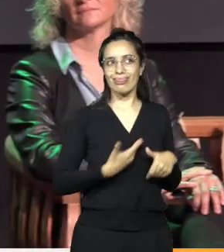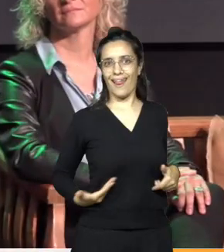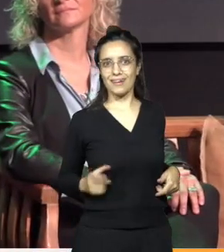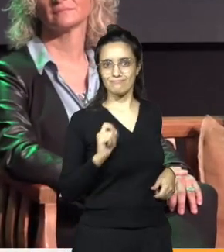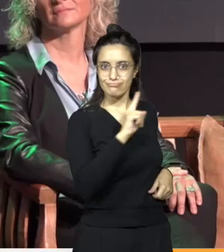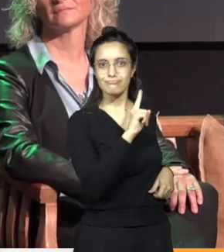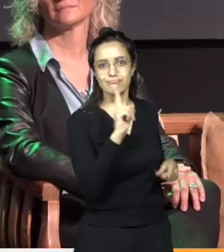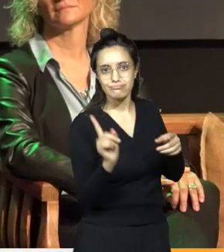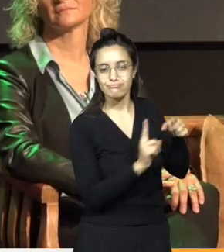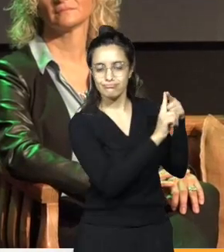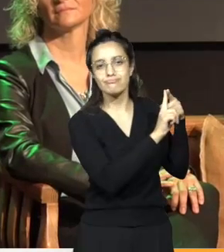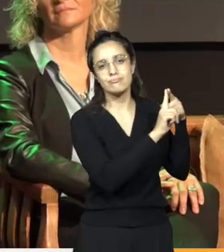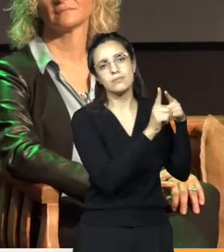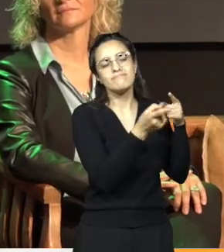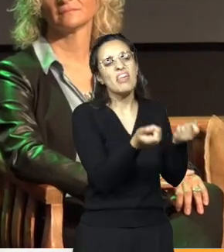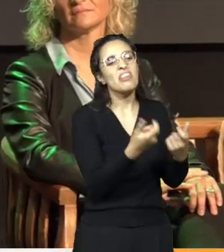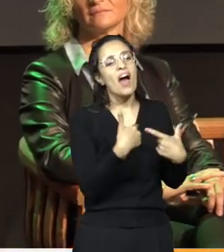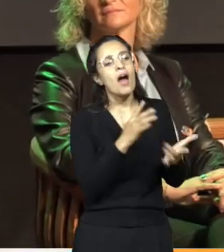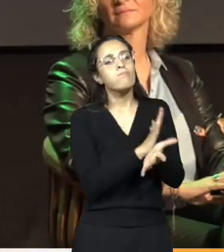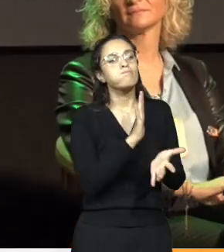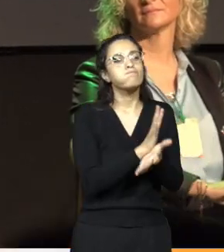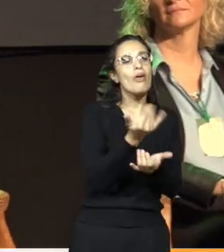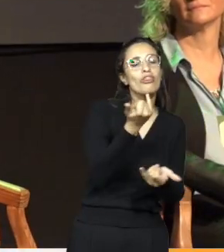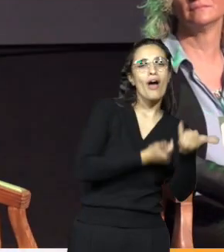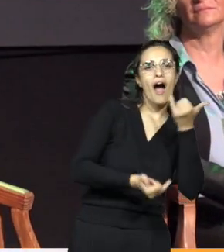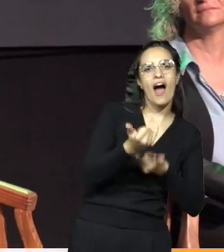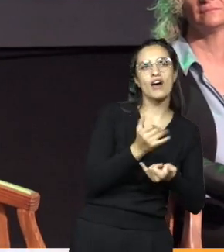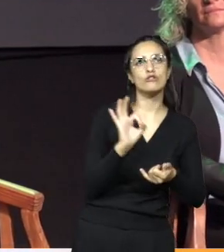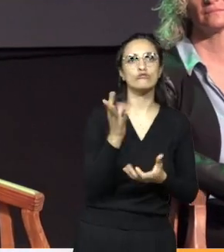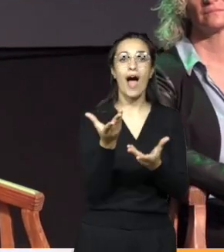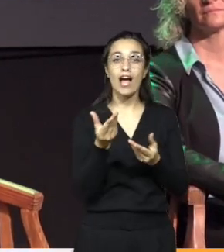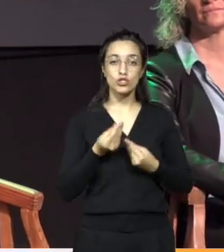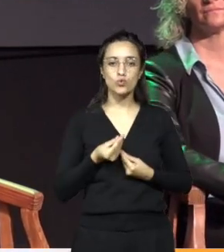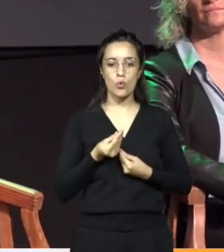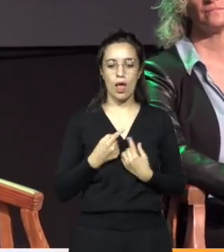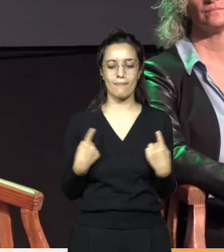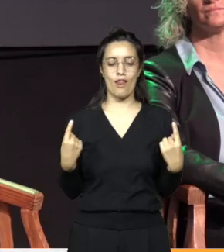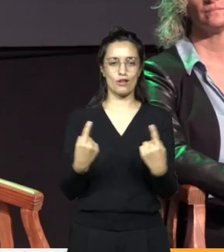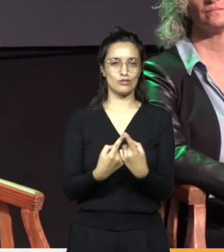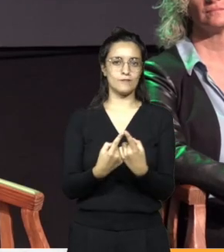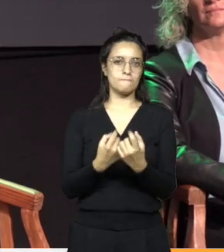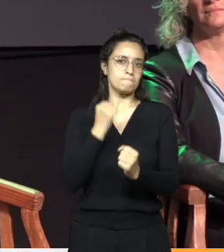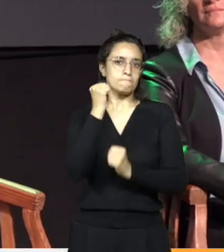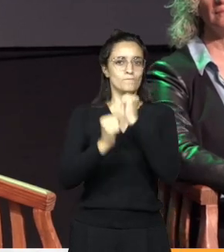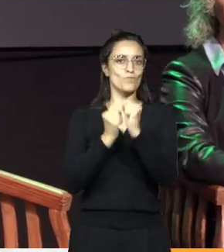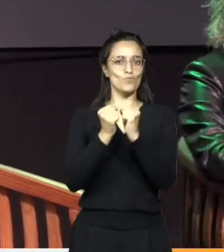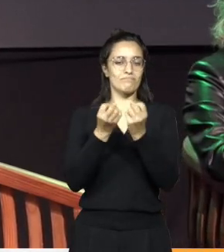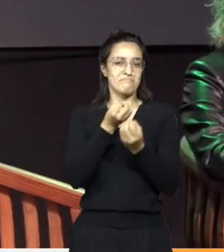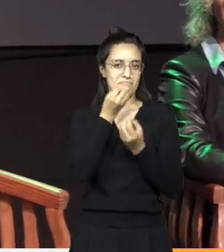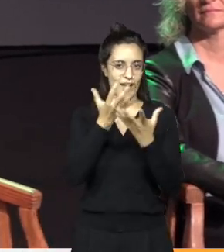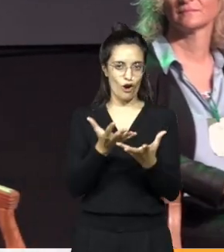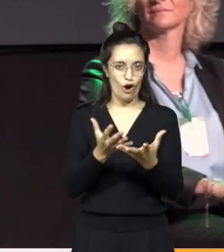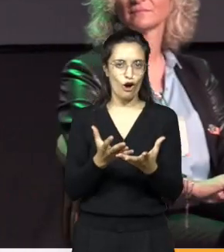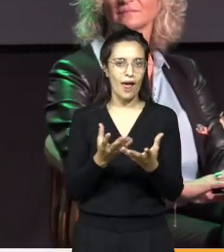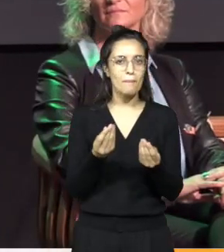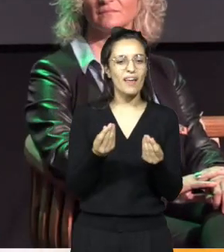pudiesen brindarnos algún dato o alguna ayuda para mejorar nuestra función y para que esa investigación